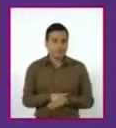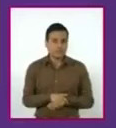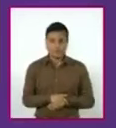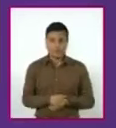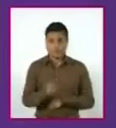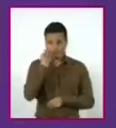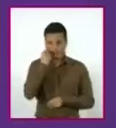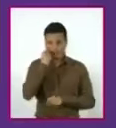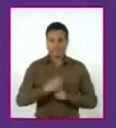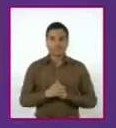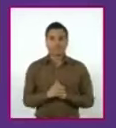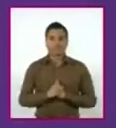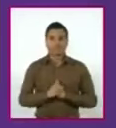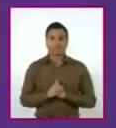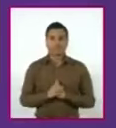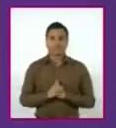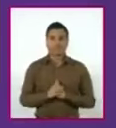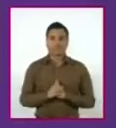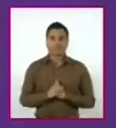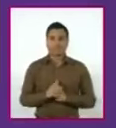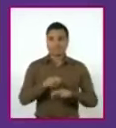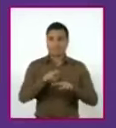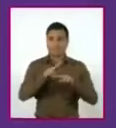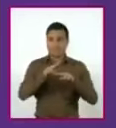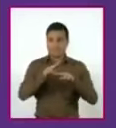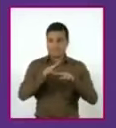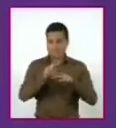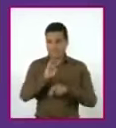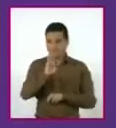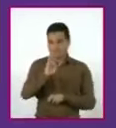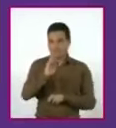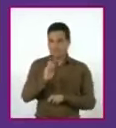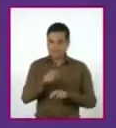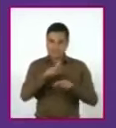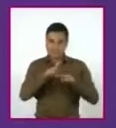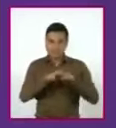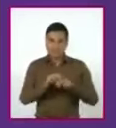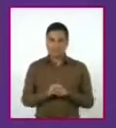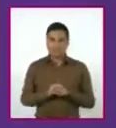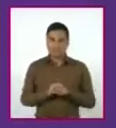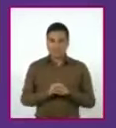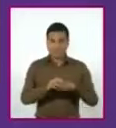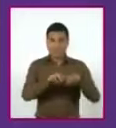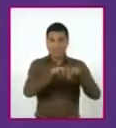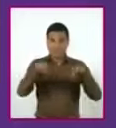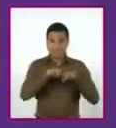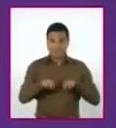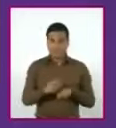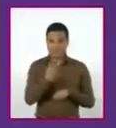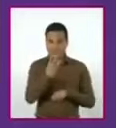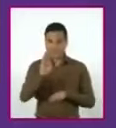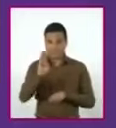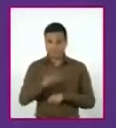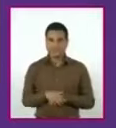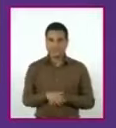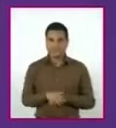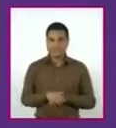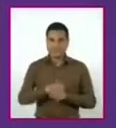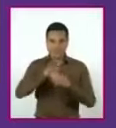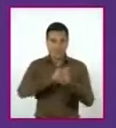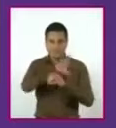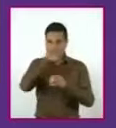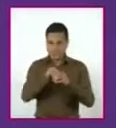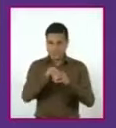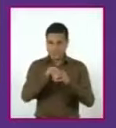butacas igual a b, filas igual a 2b. En total tenemos 850